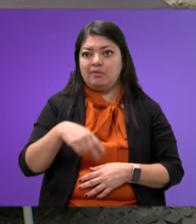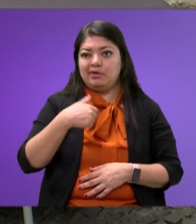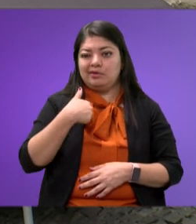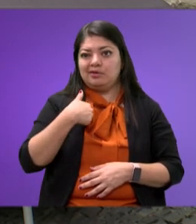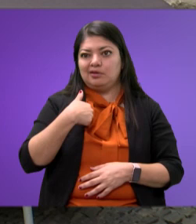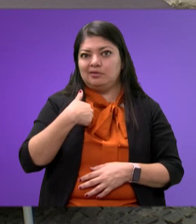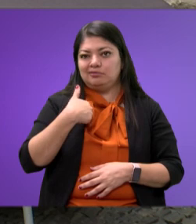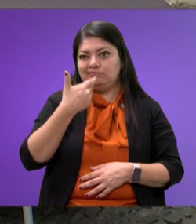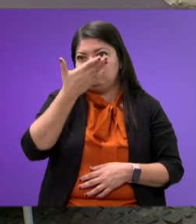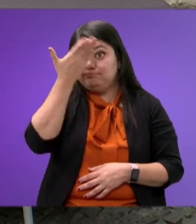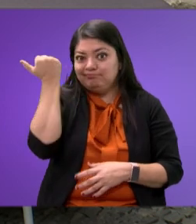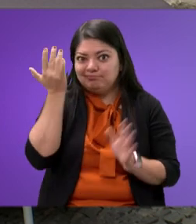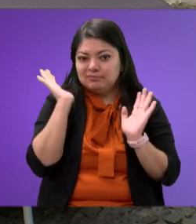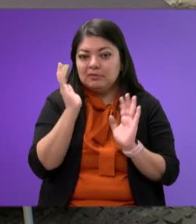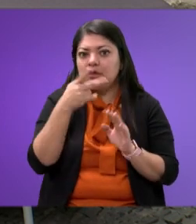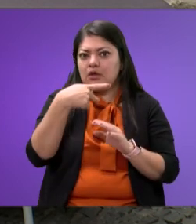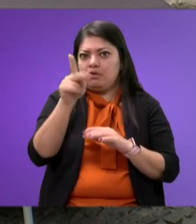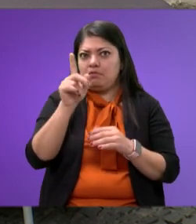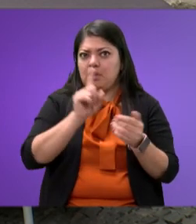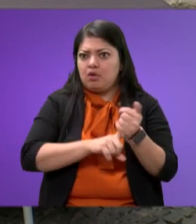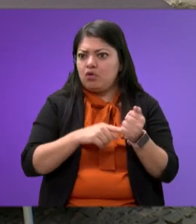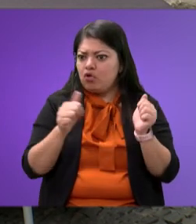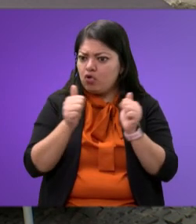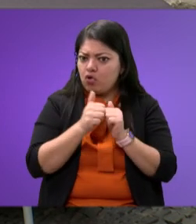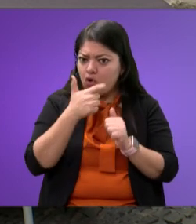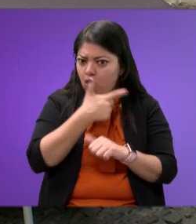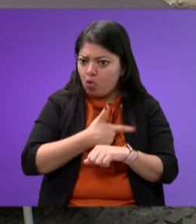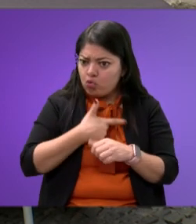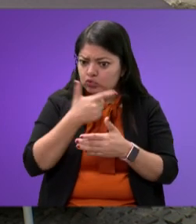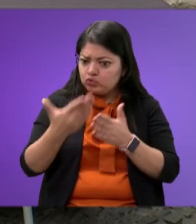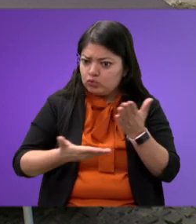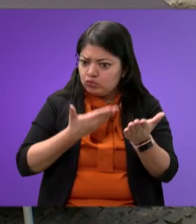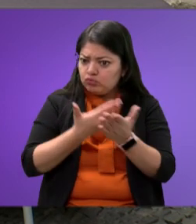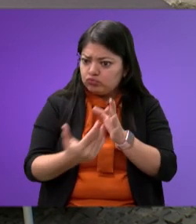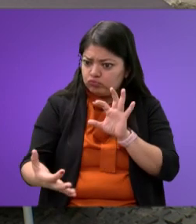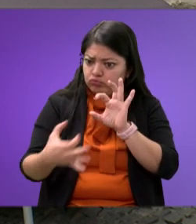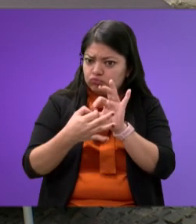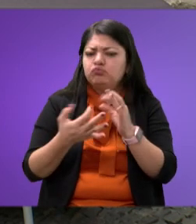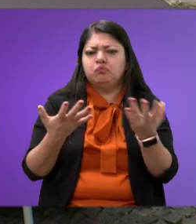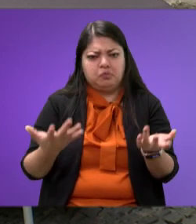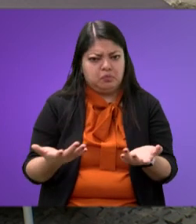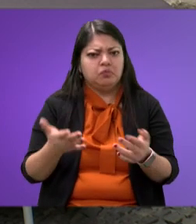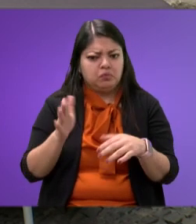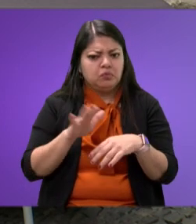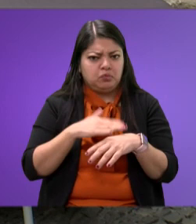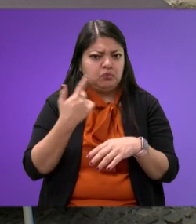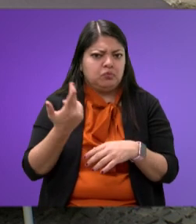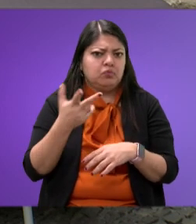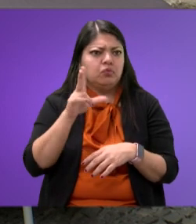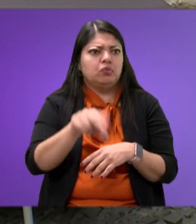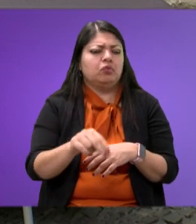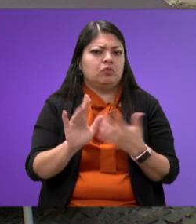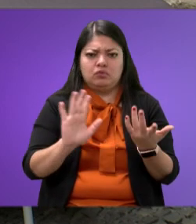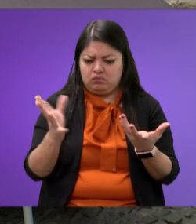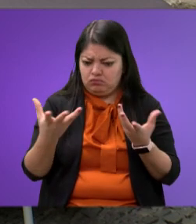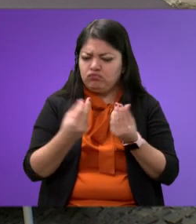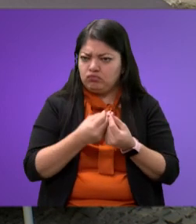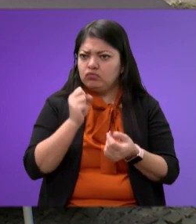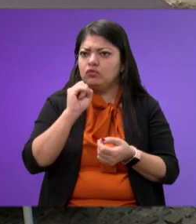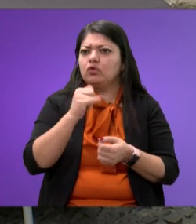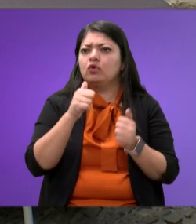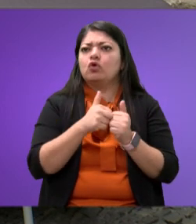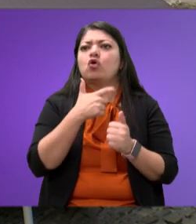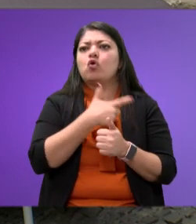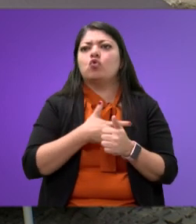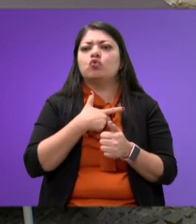pero claro que si se trata de sumar y hacer una buena propuesta legislativa, yo creo que no tendríamos por qué contraponer una con otra, ¿no? Tendríamos que ver